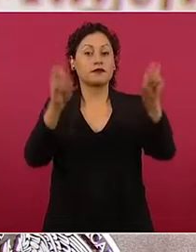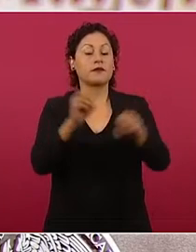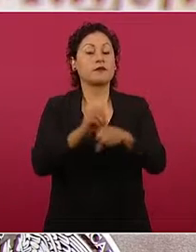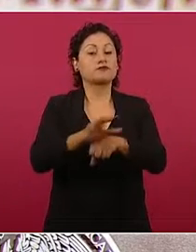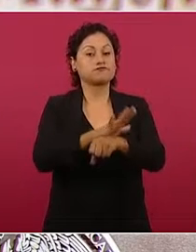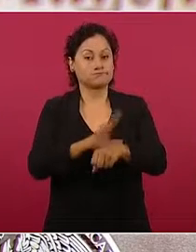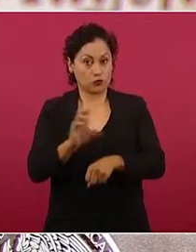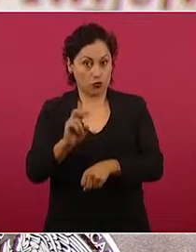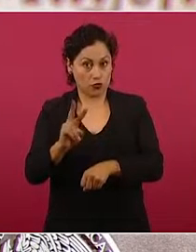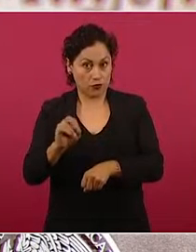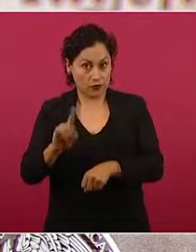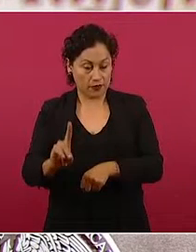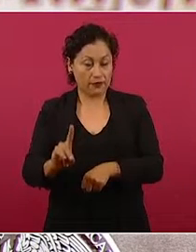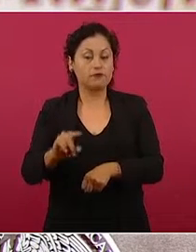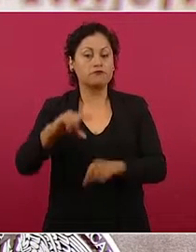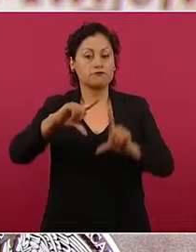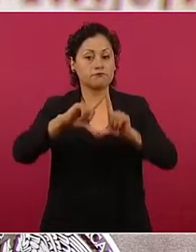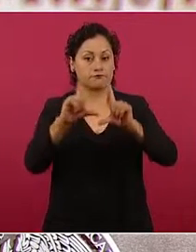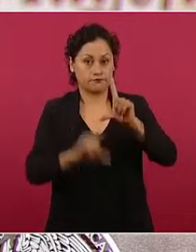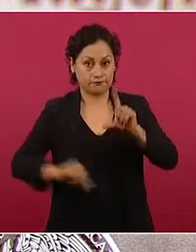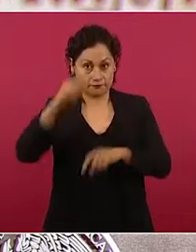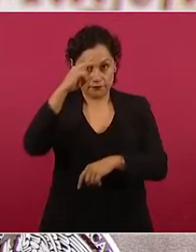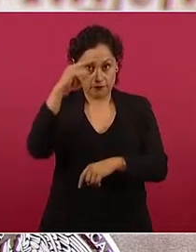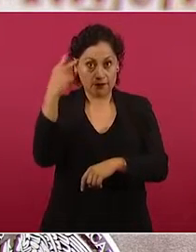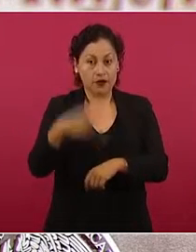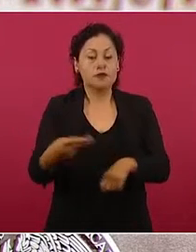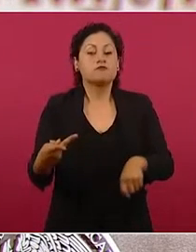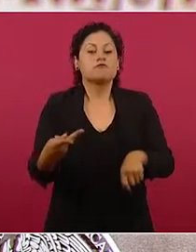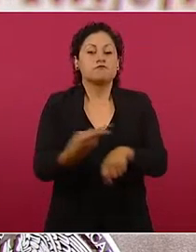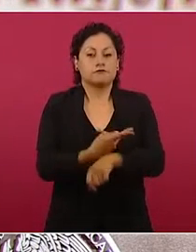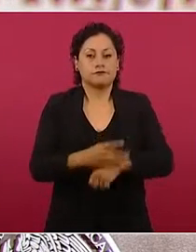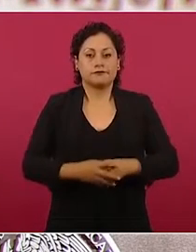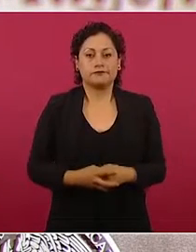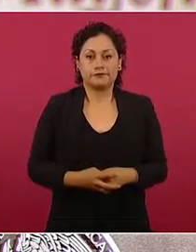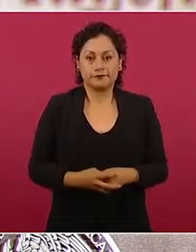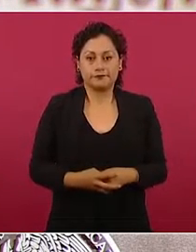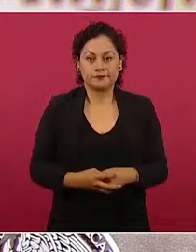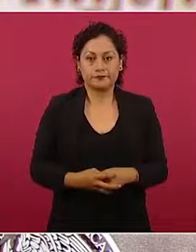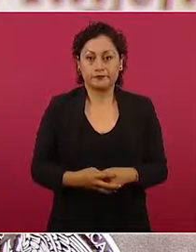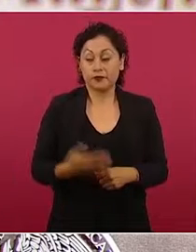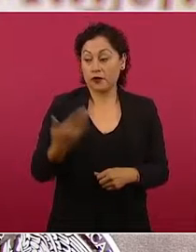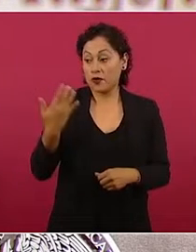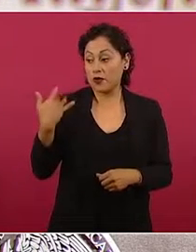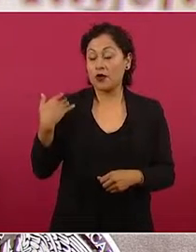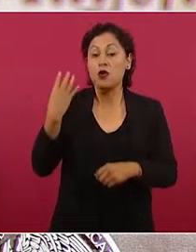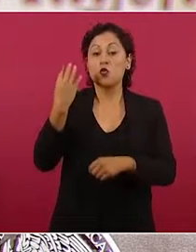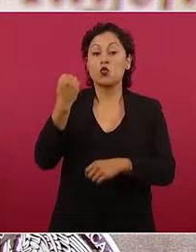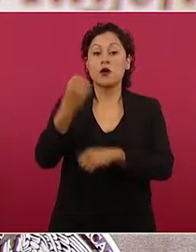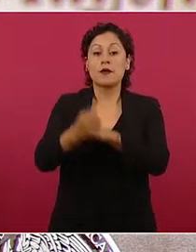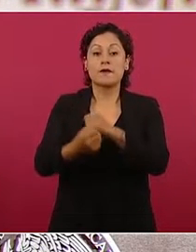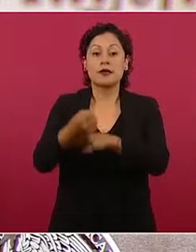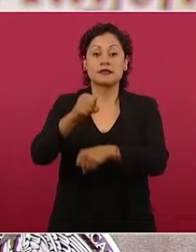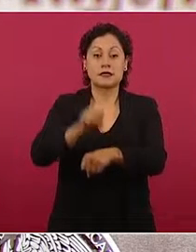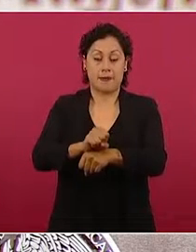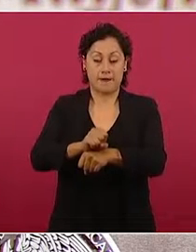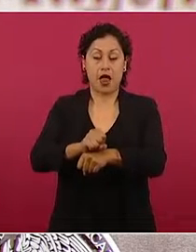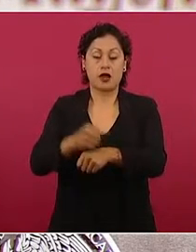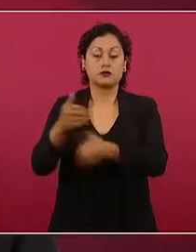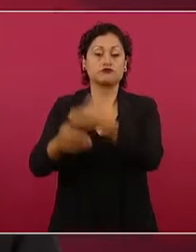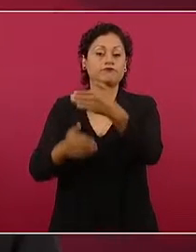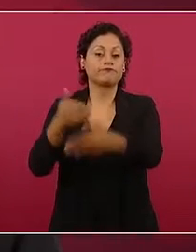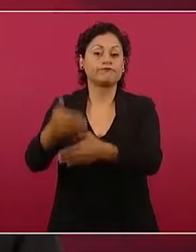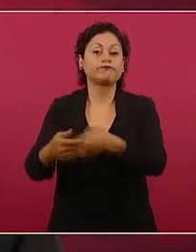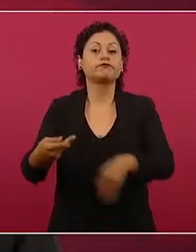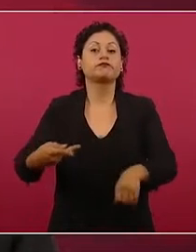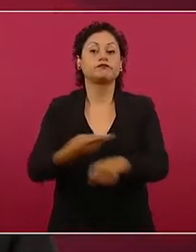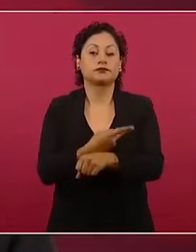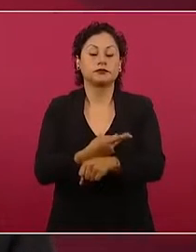Lo que hemos ido identificando durante las más recientes nueve semanas es un incremento progresivo en